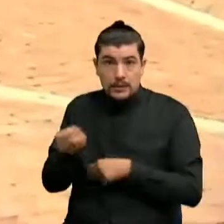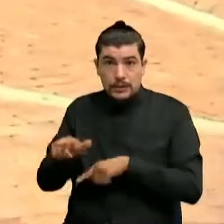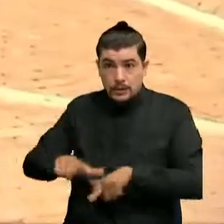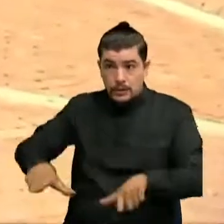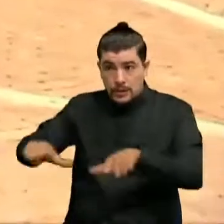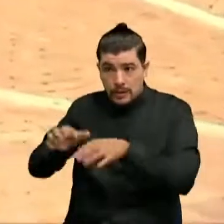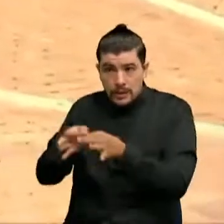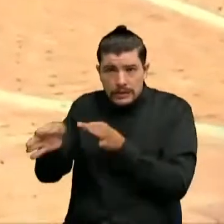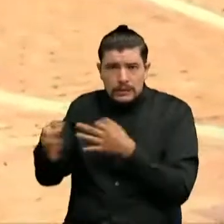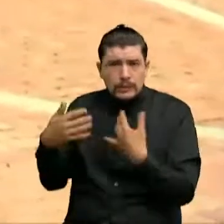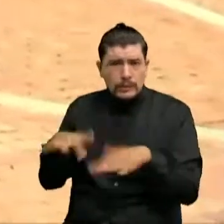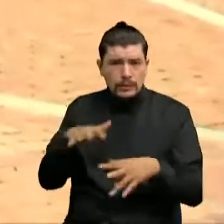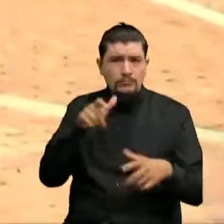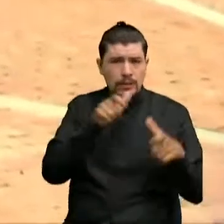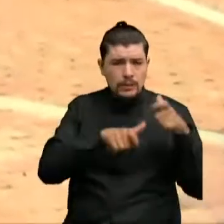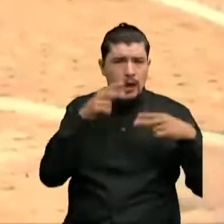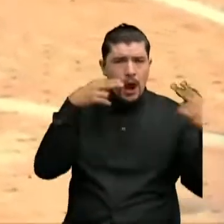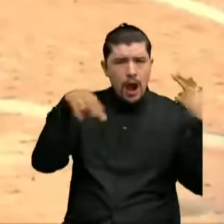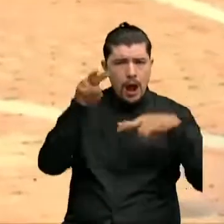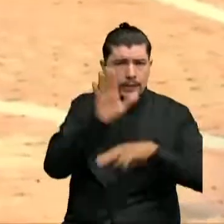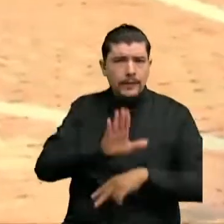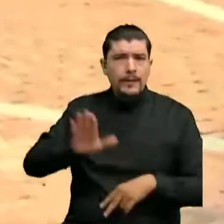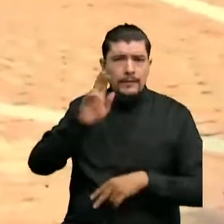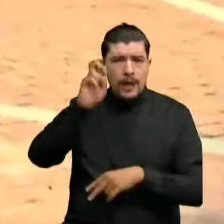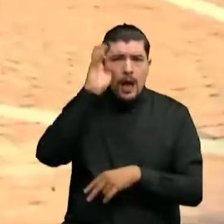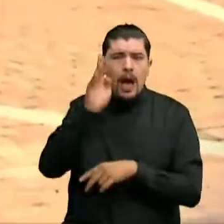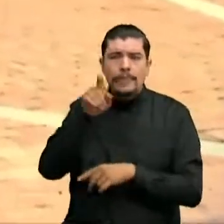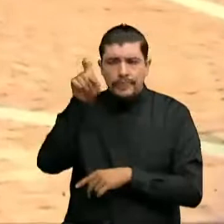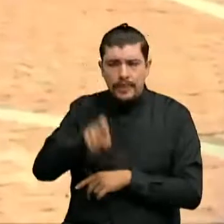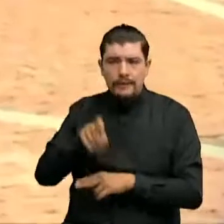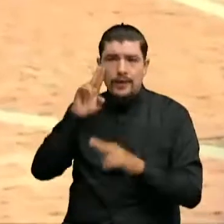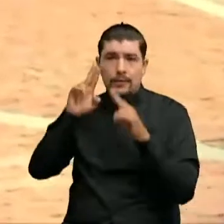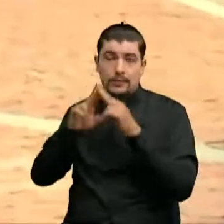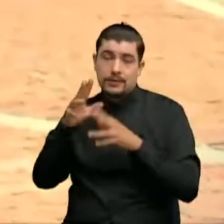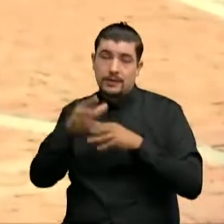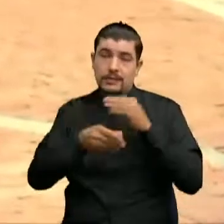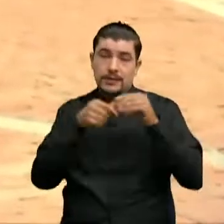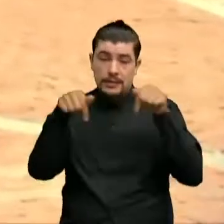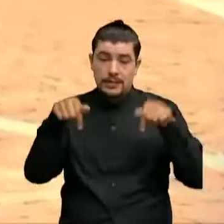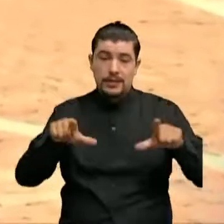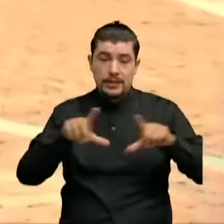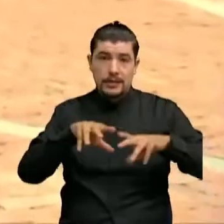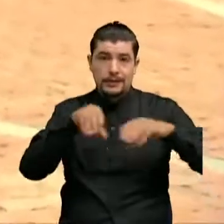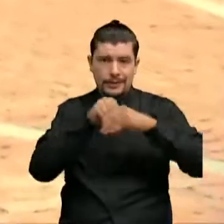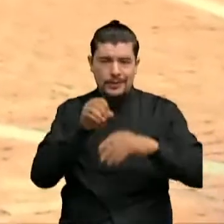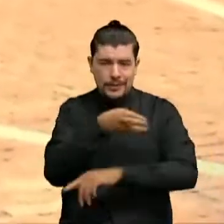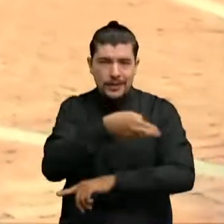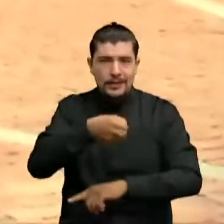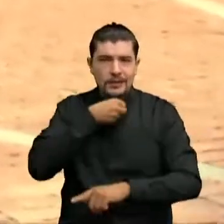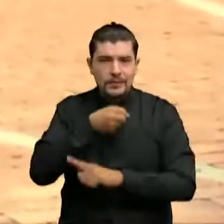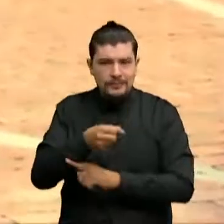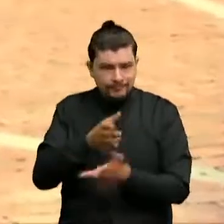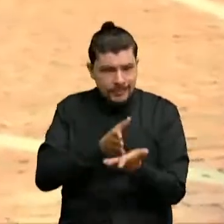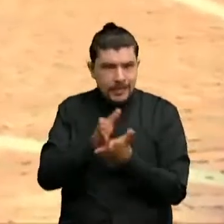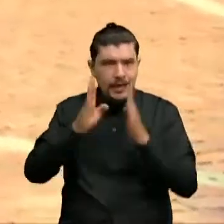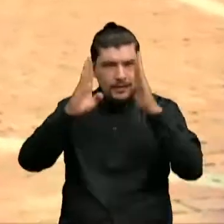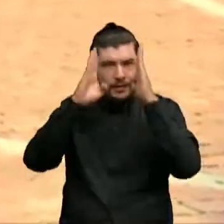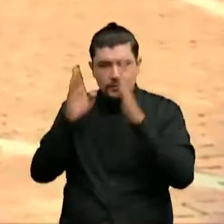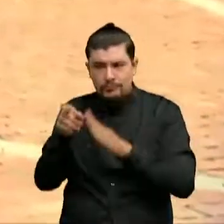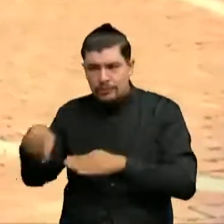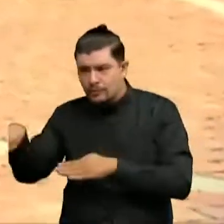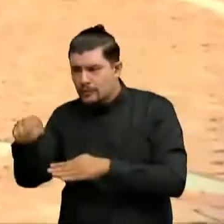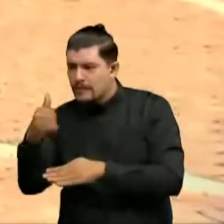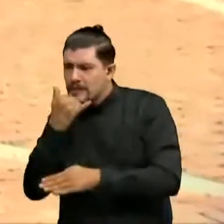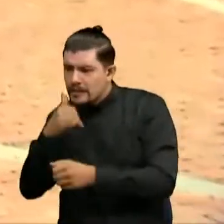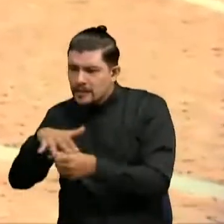Que muchos turistas en Norte de Santander Deben conocer Y por supuesto Oriente Noticias El Canal TRO Seguirá atento para llevarles toda la